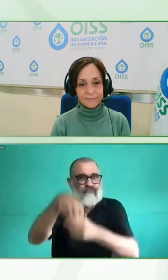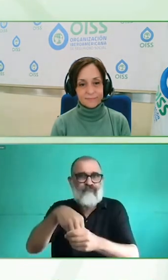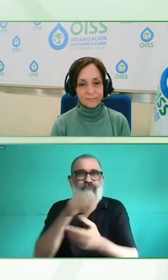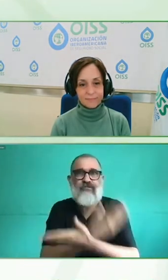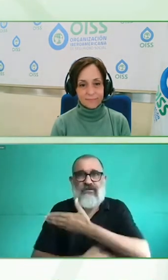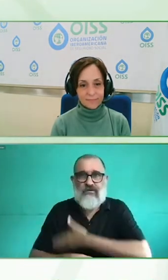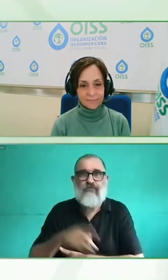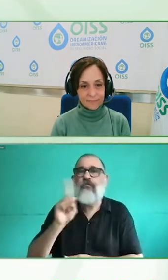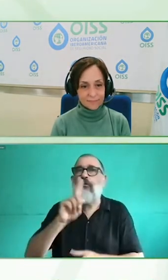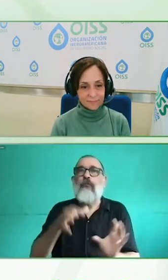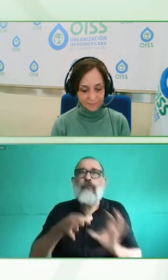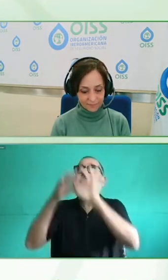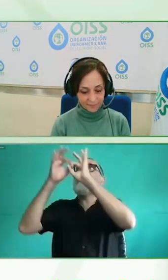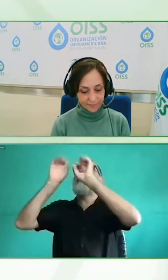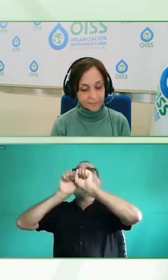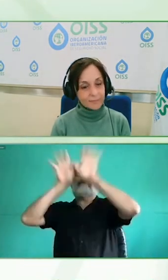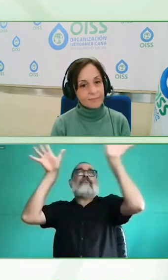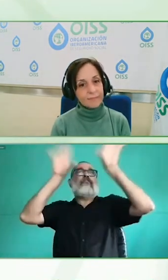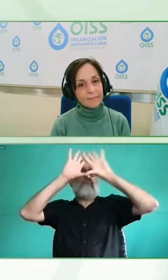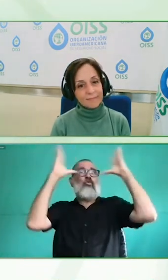oportunidades de trabajo.